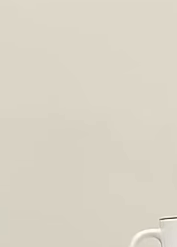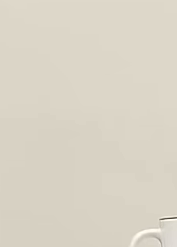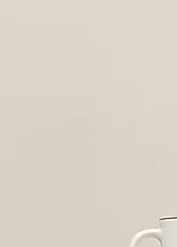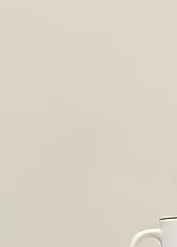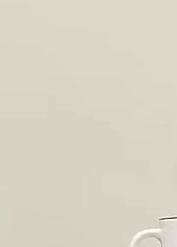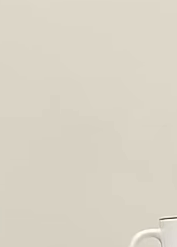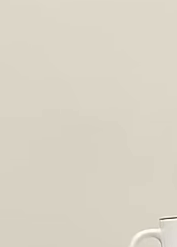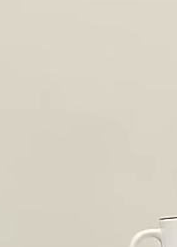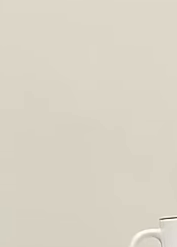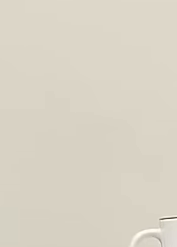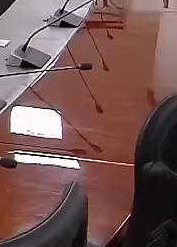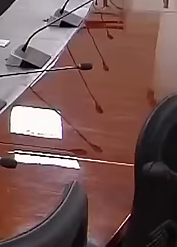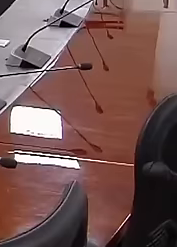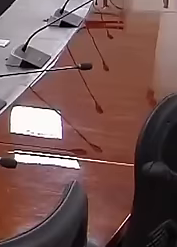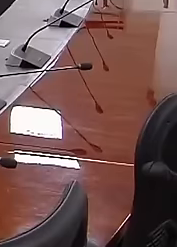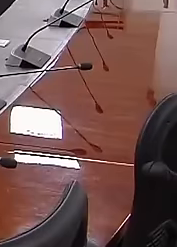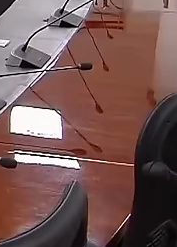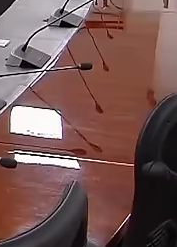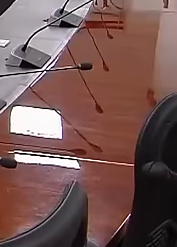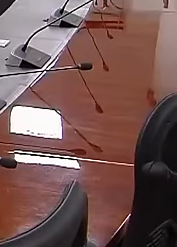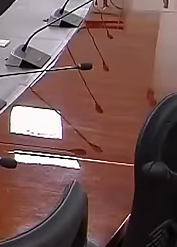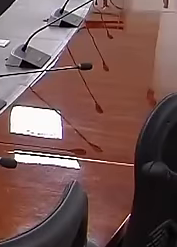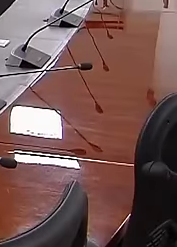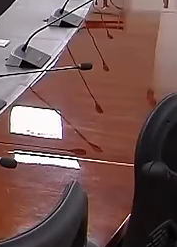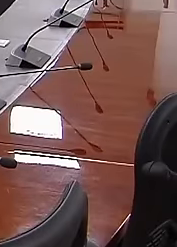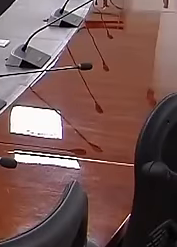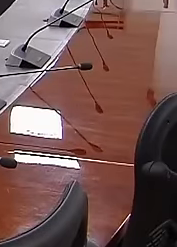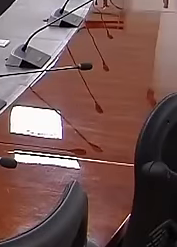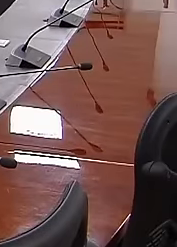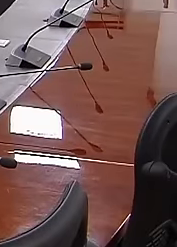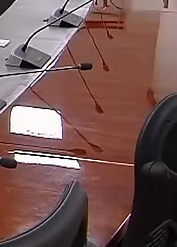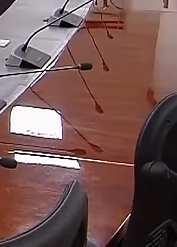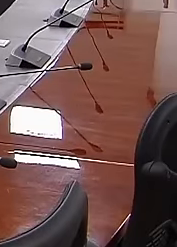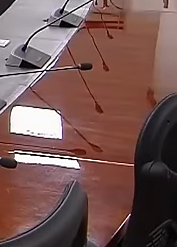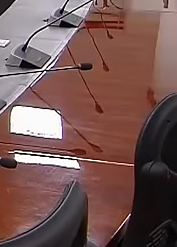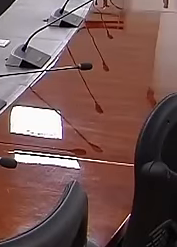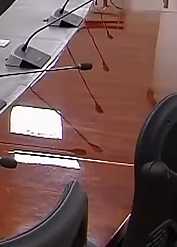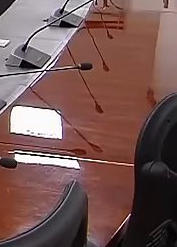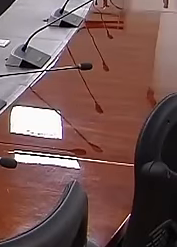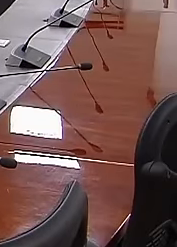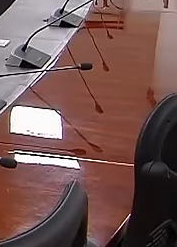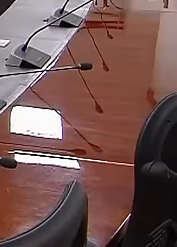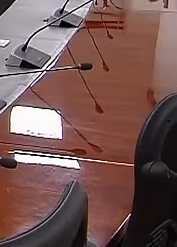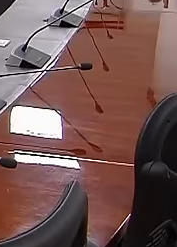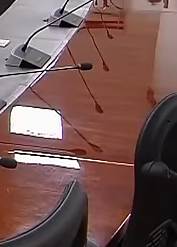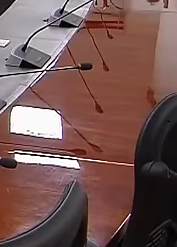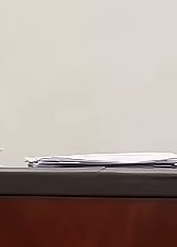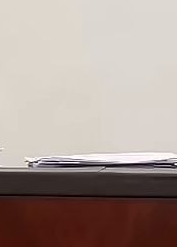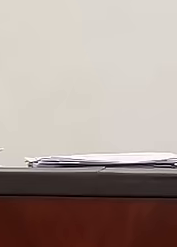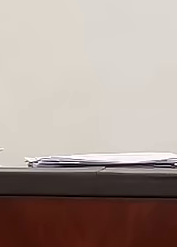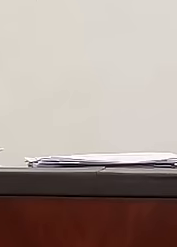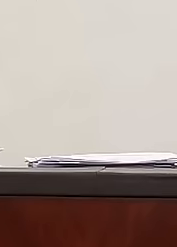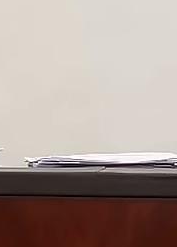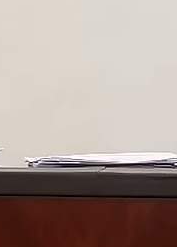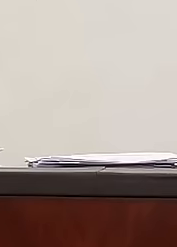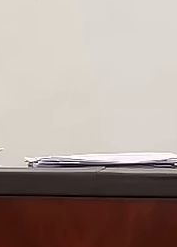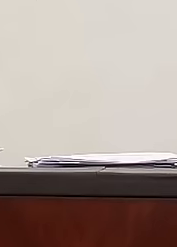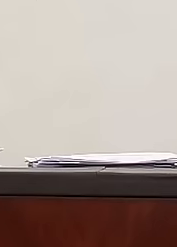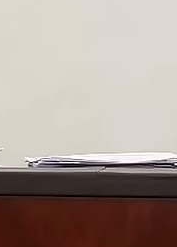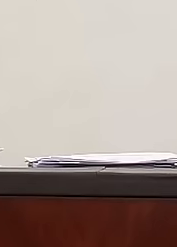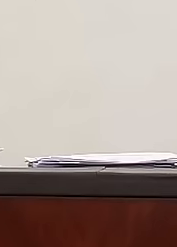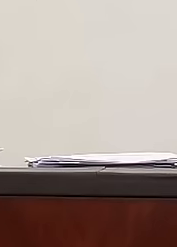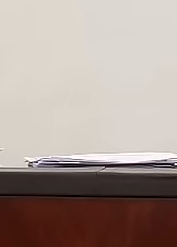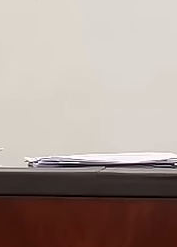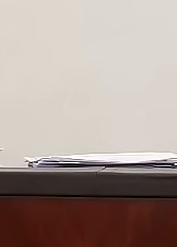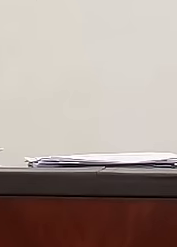ya entran en desuso los boletines de prensa, los